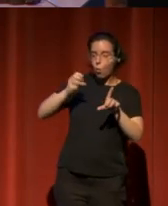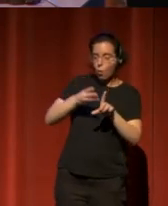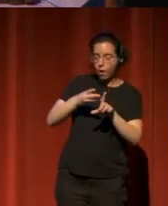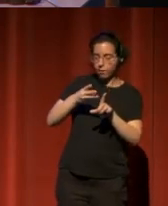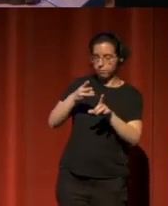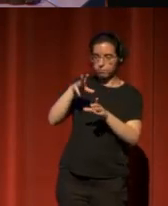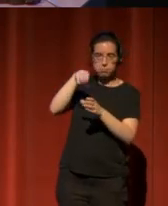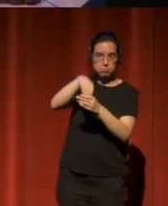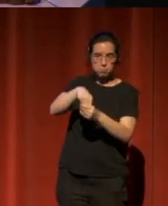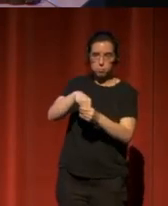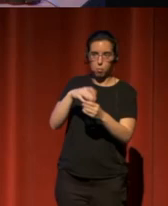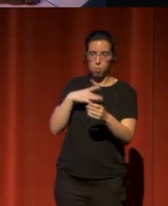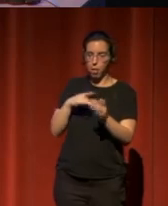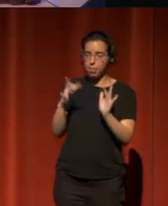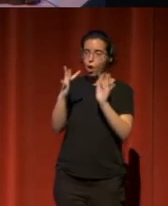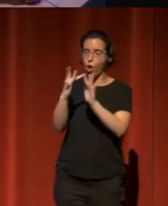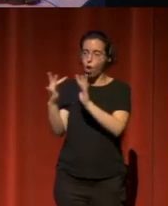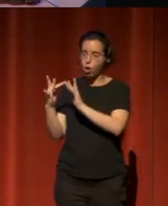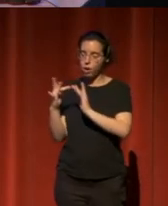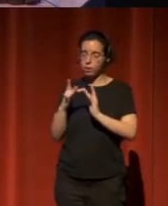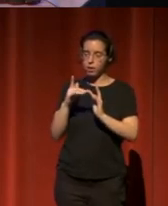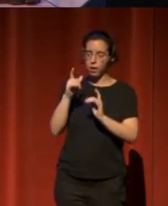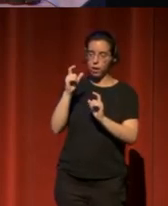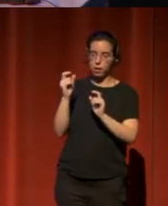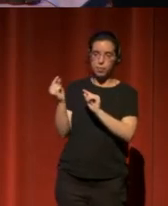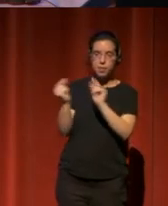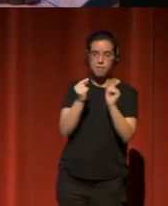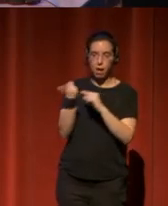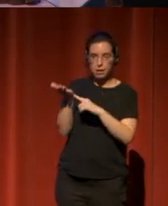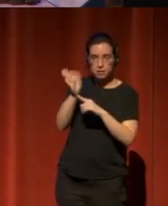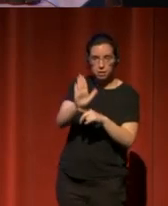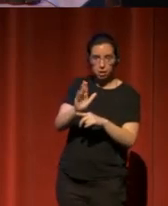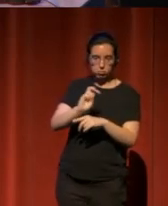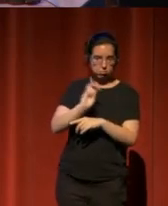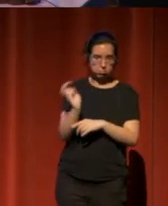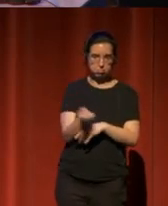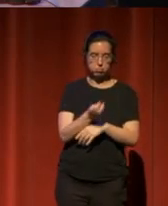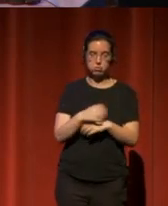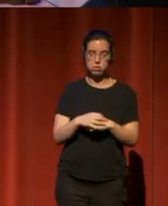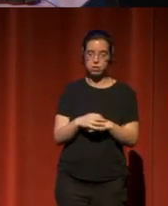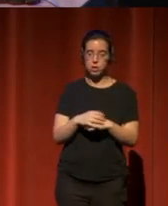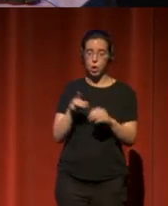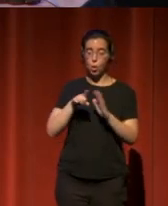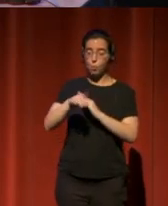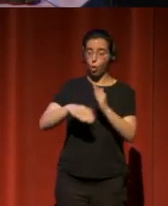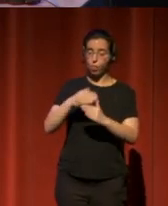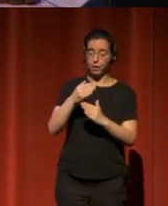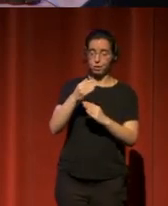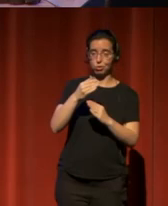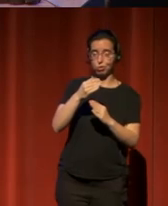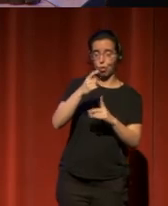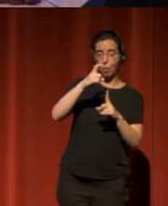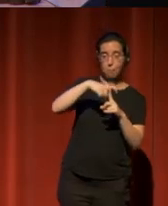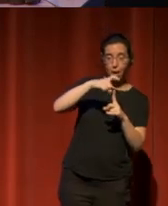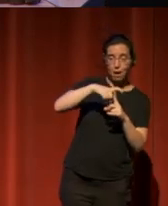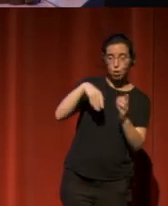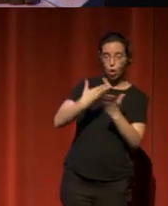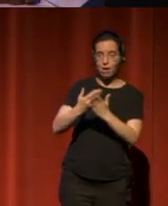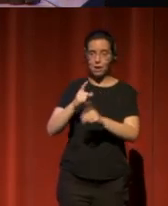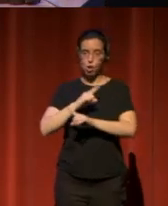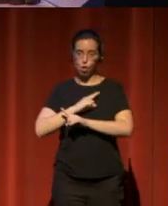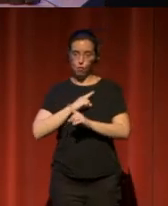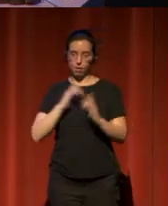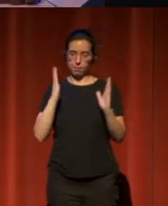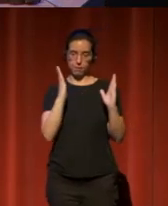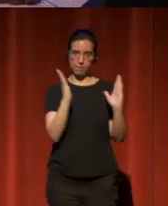conectar con otra gente, plantear debates, etc. El proceso abarca desde mayo a noviembre, las dos fases.